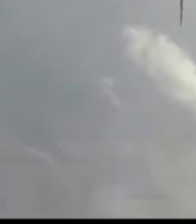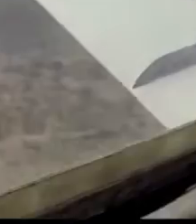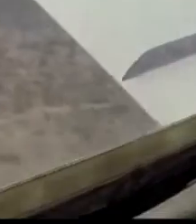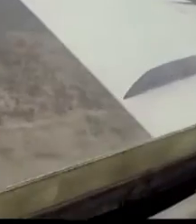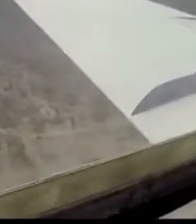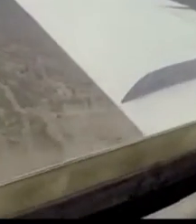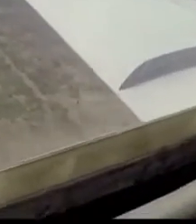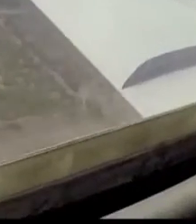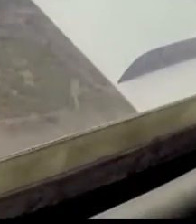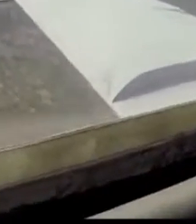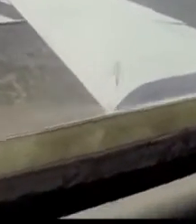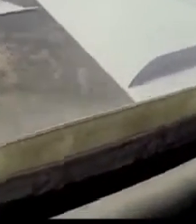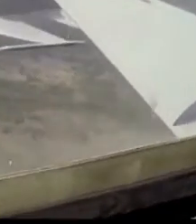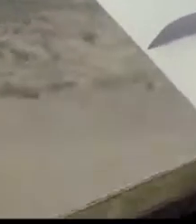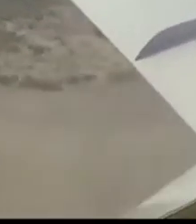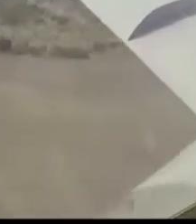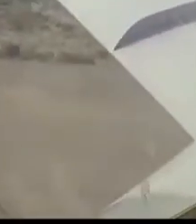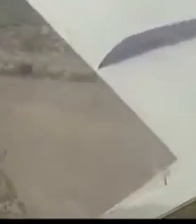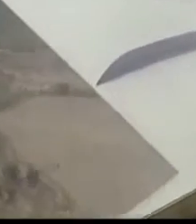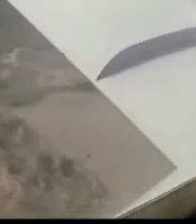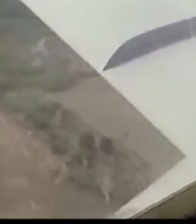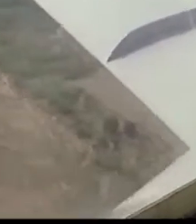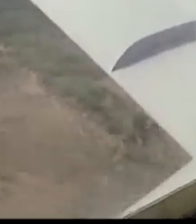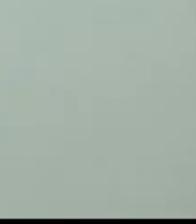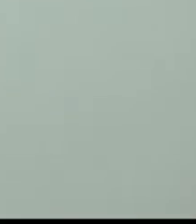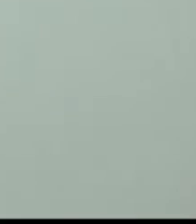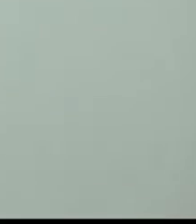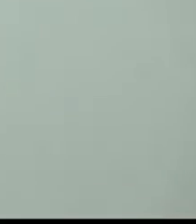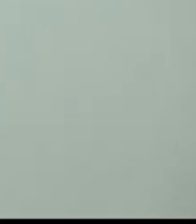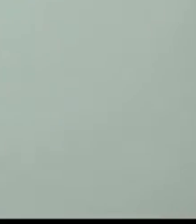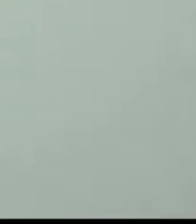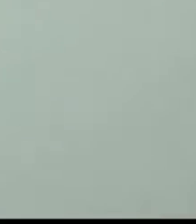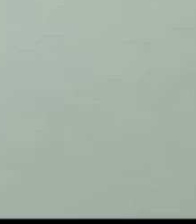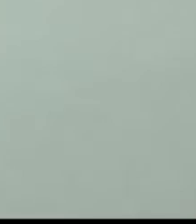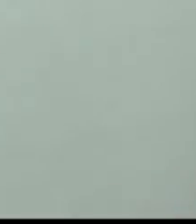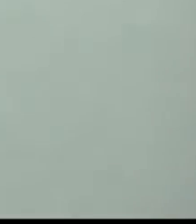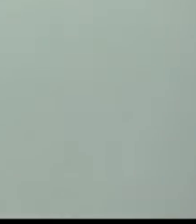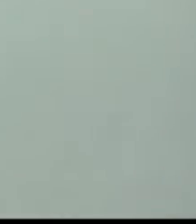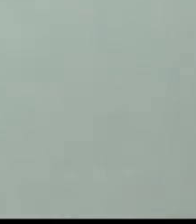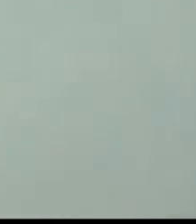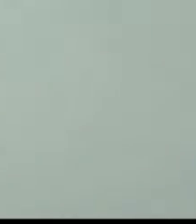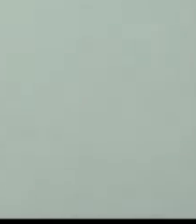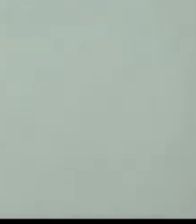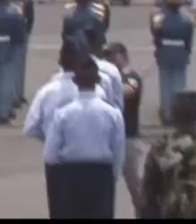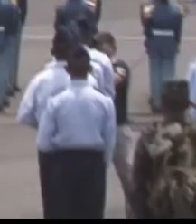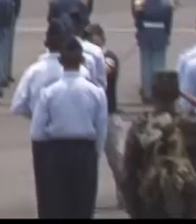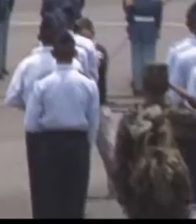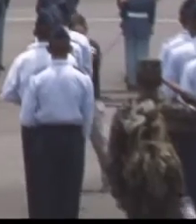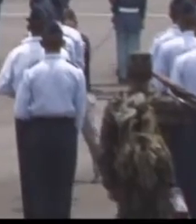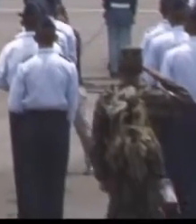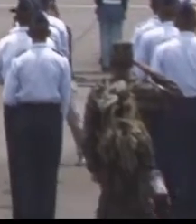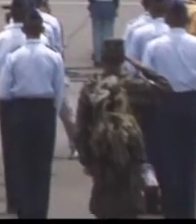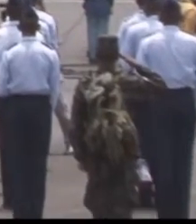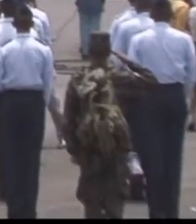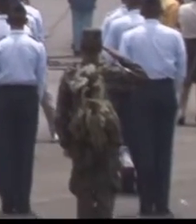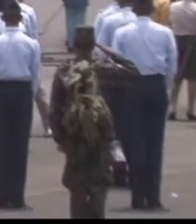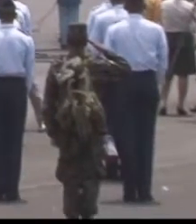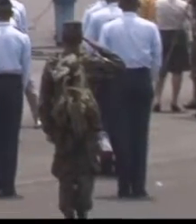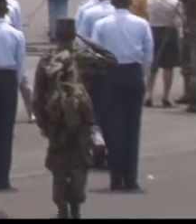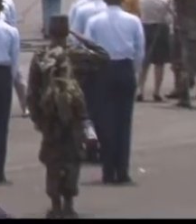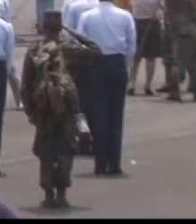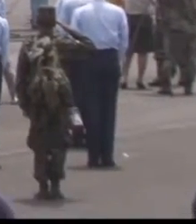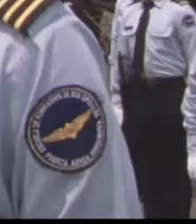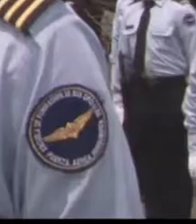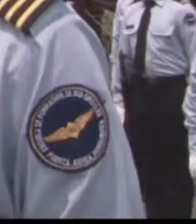Fuerza Aérea Hondureña, deja una estela de profesionalismo, gloria y fidelidad a nuestra patria, su pueblo y nuestros